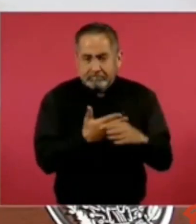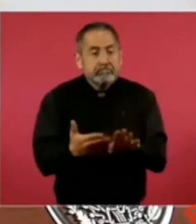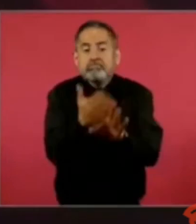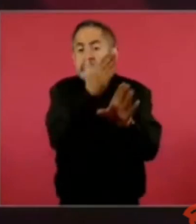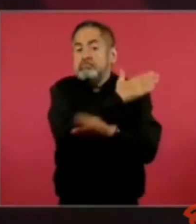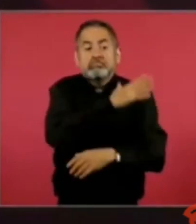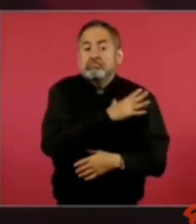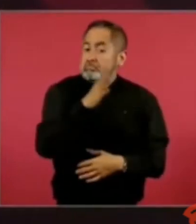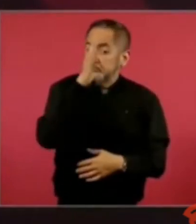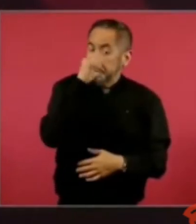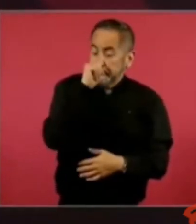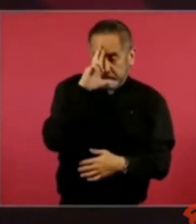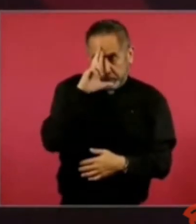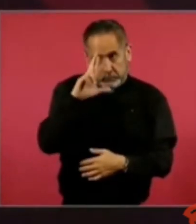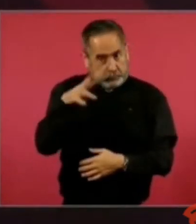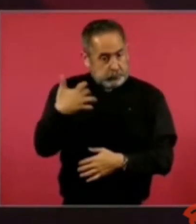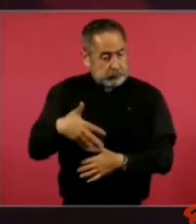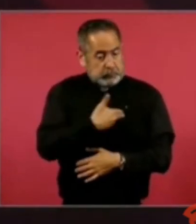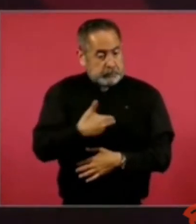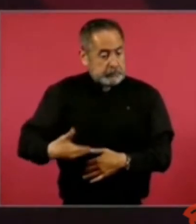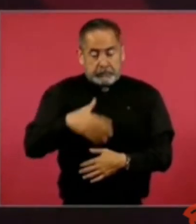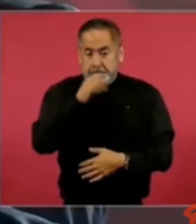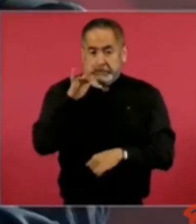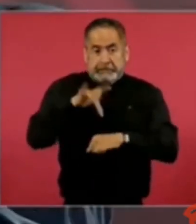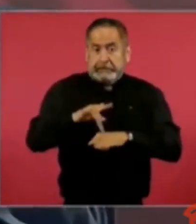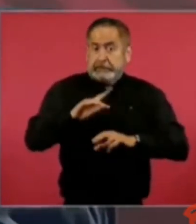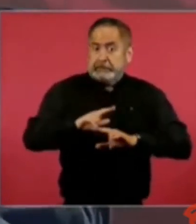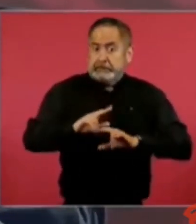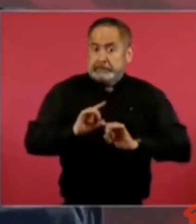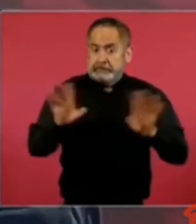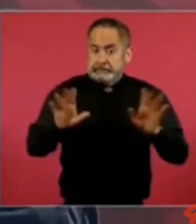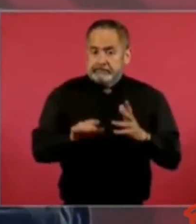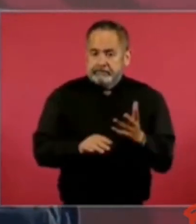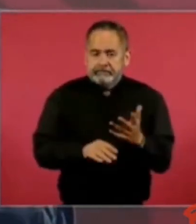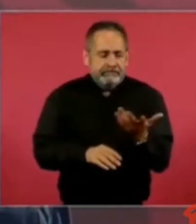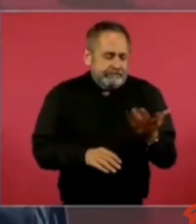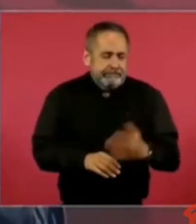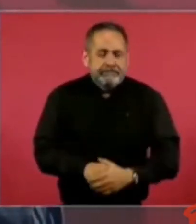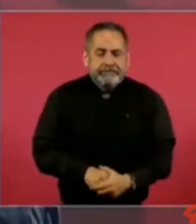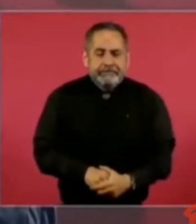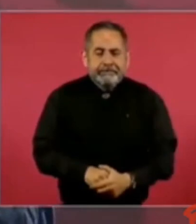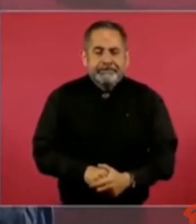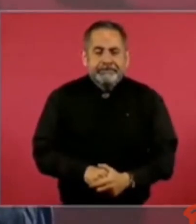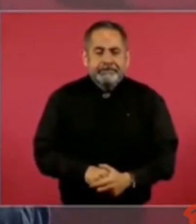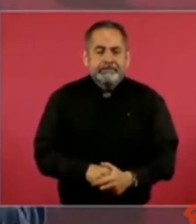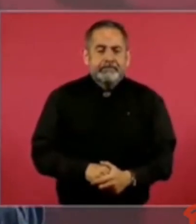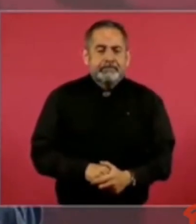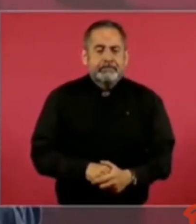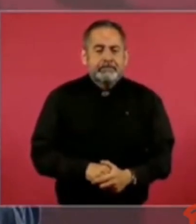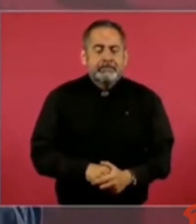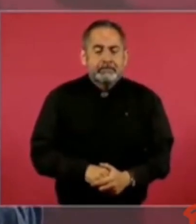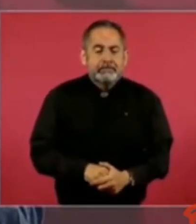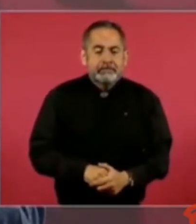ustedes